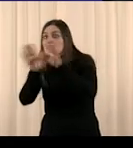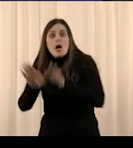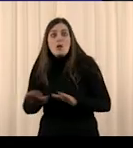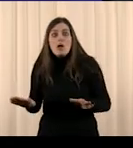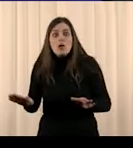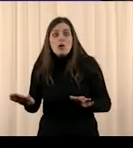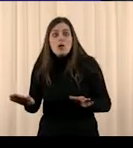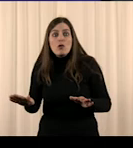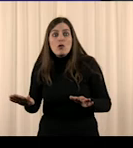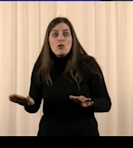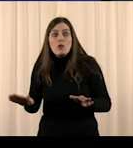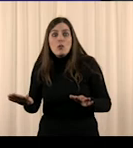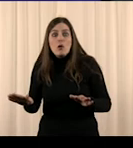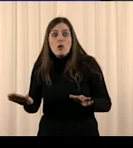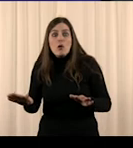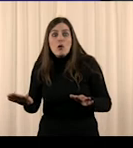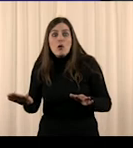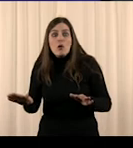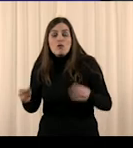No puedes ni mirar atrás.